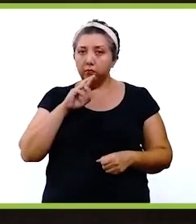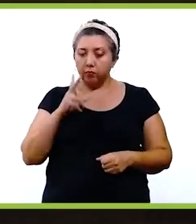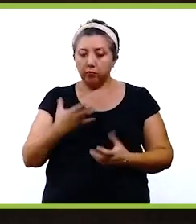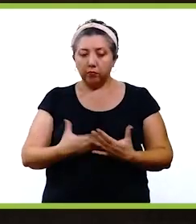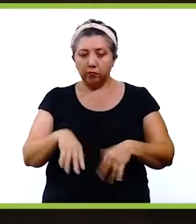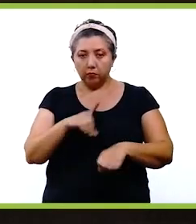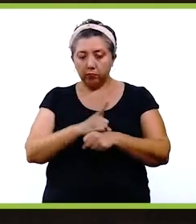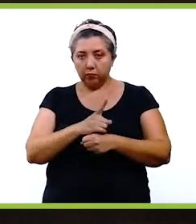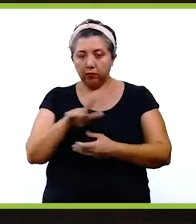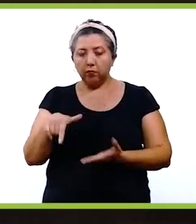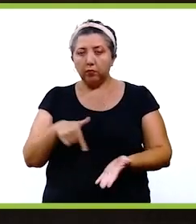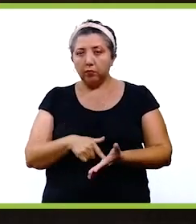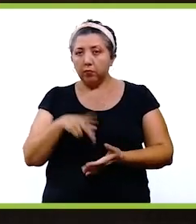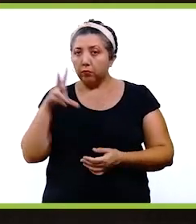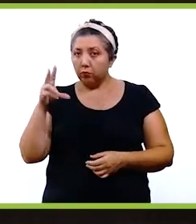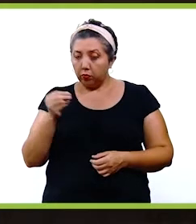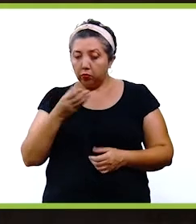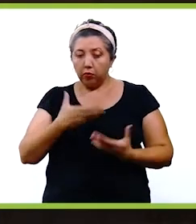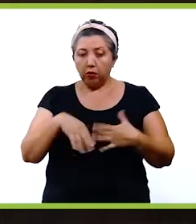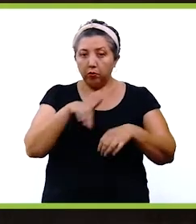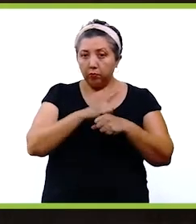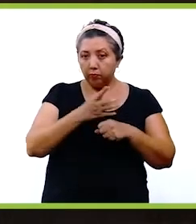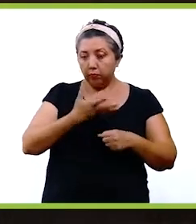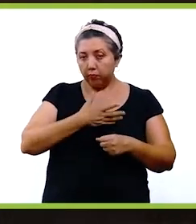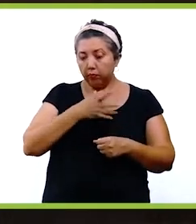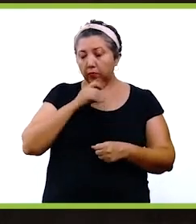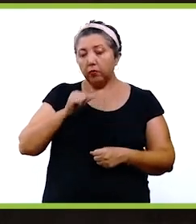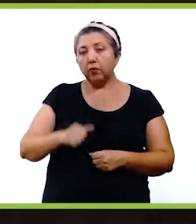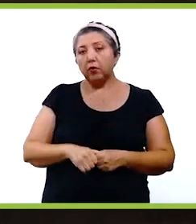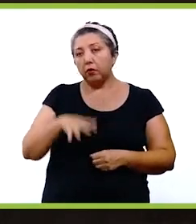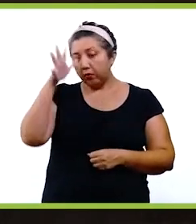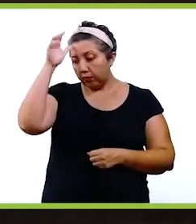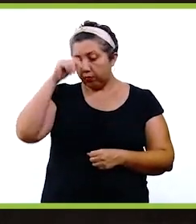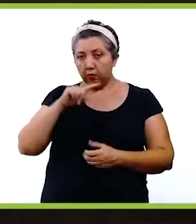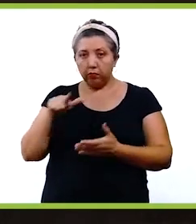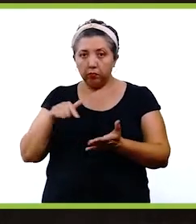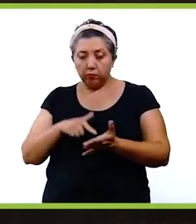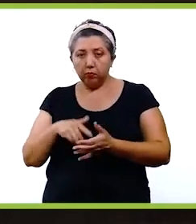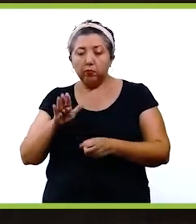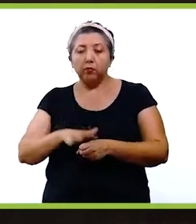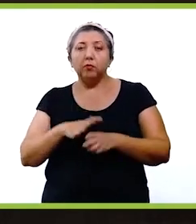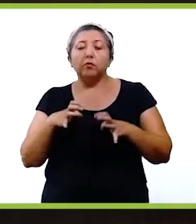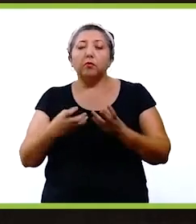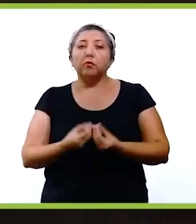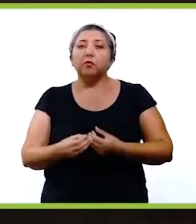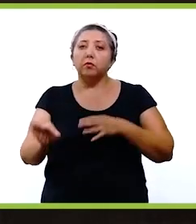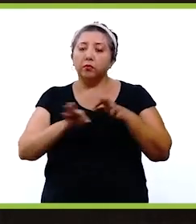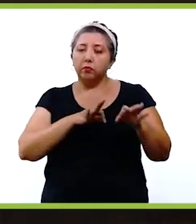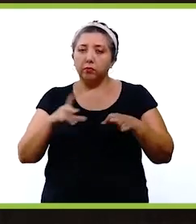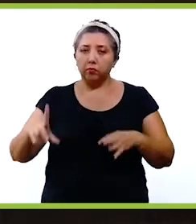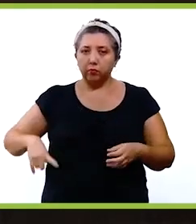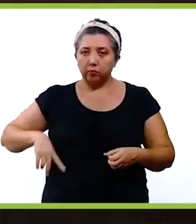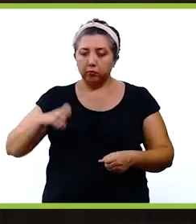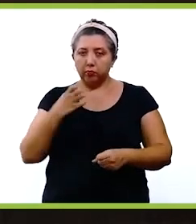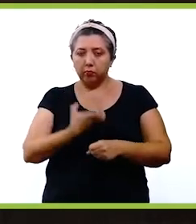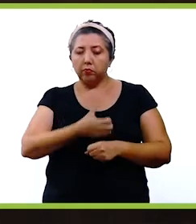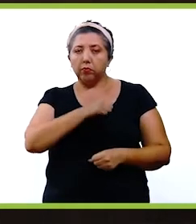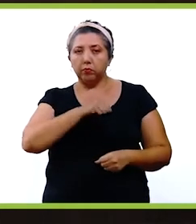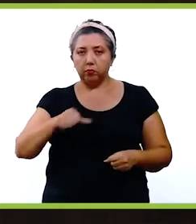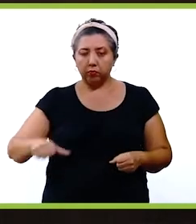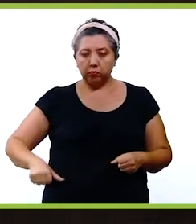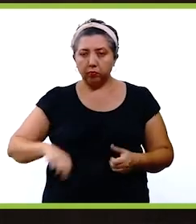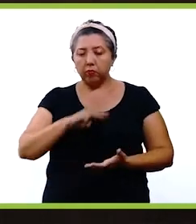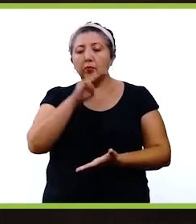a la comunidad de la zona, no que la comunidad se tenga que acoplar al estadio. Y por eso vamos a estar trabajando, el gobierno del estado y el